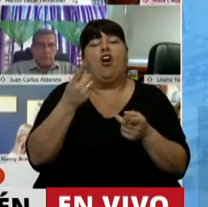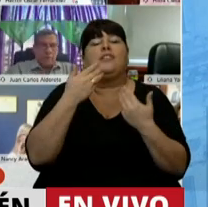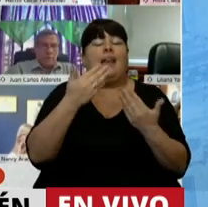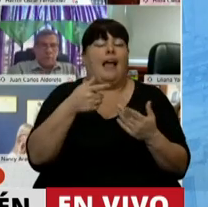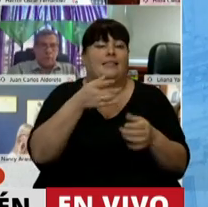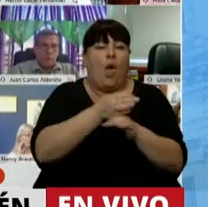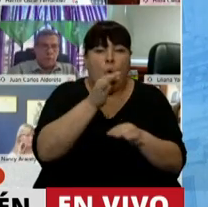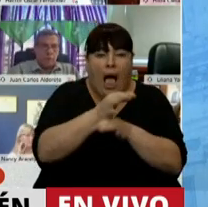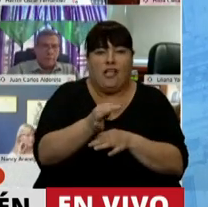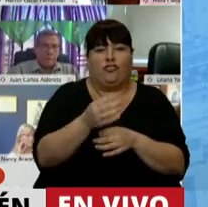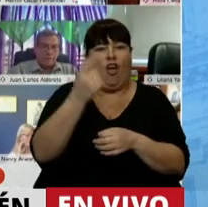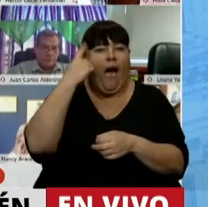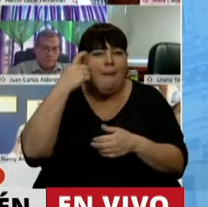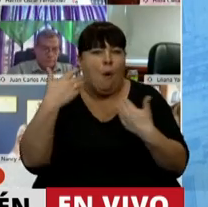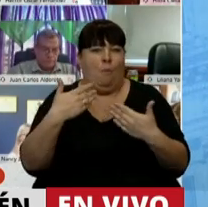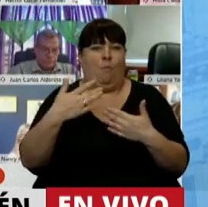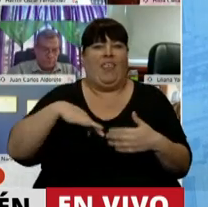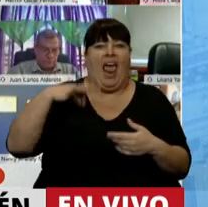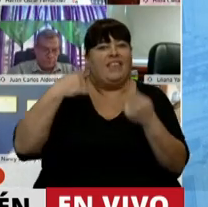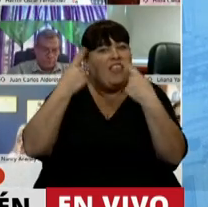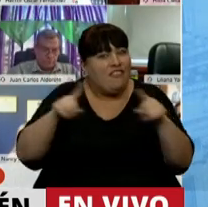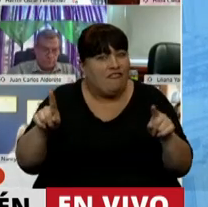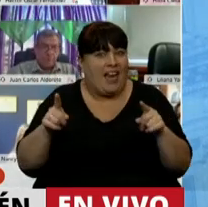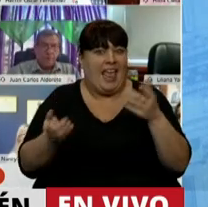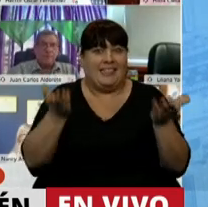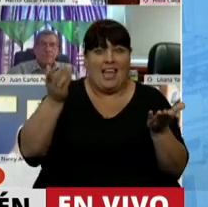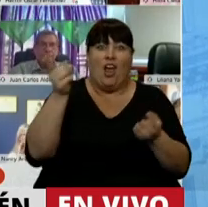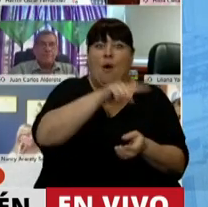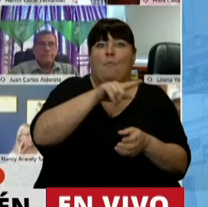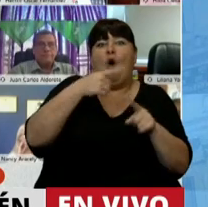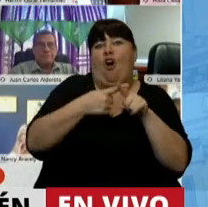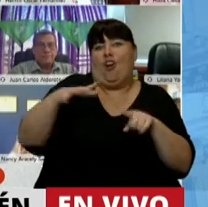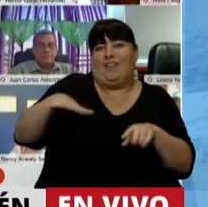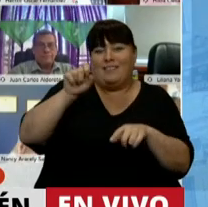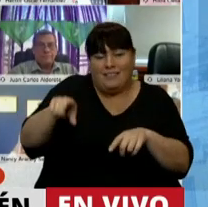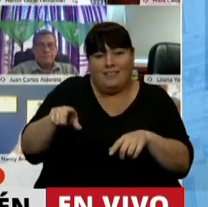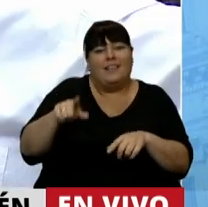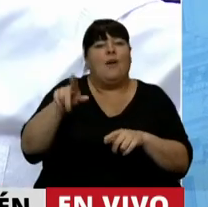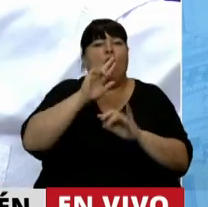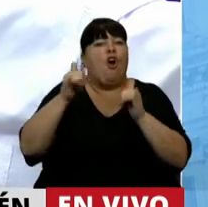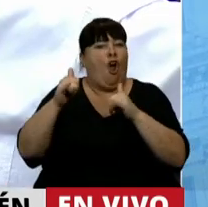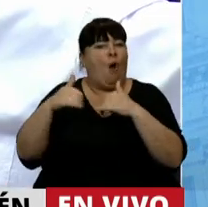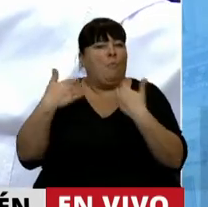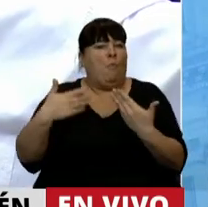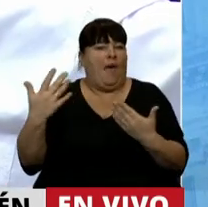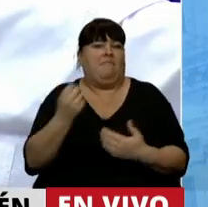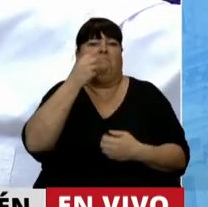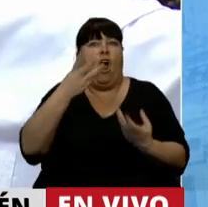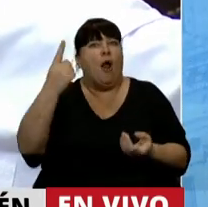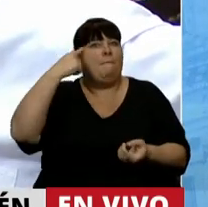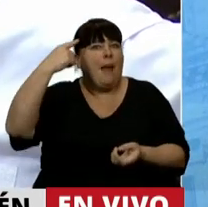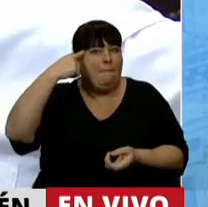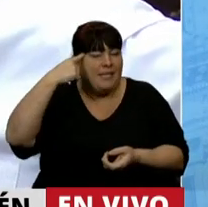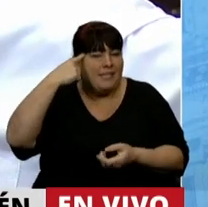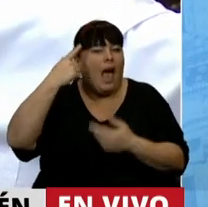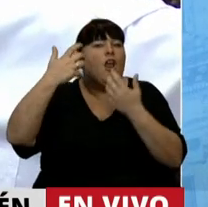educación, que tiene oportunidades de vida distintas asignadas por su entorno, será una joven con más chances de pensar